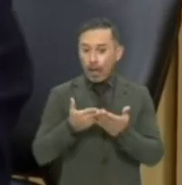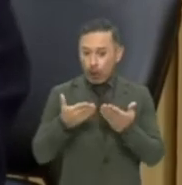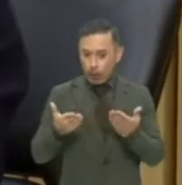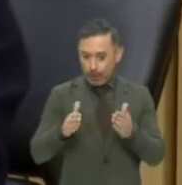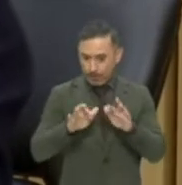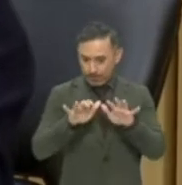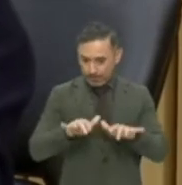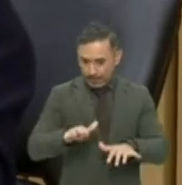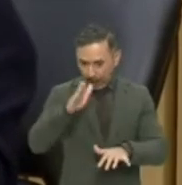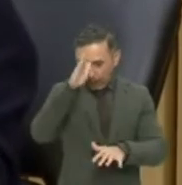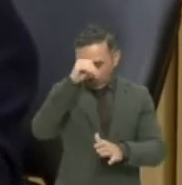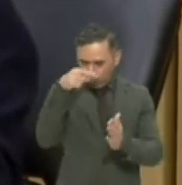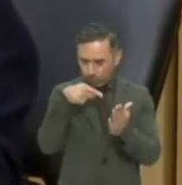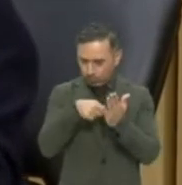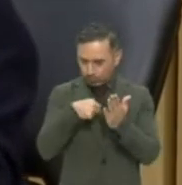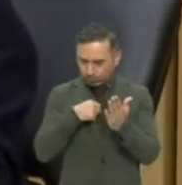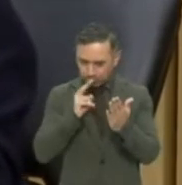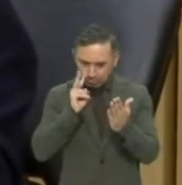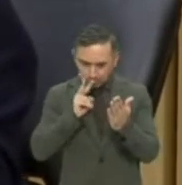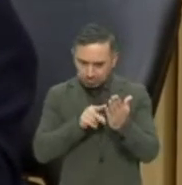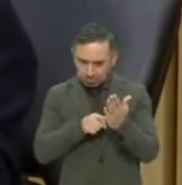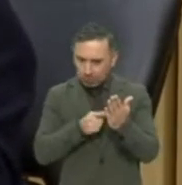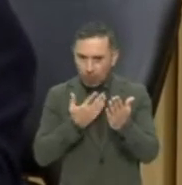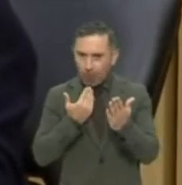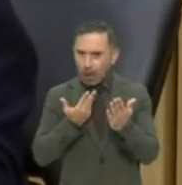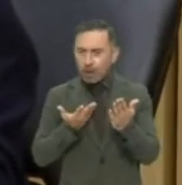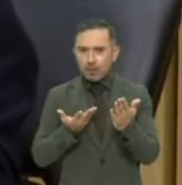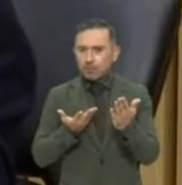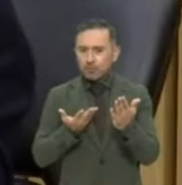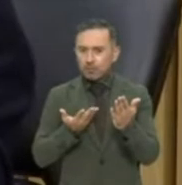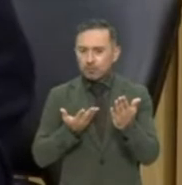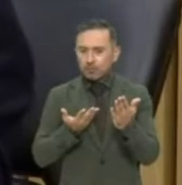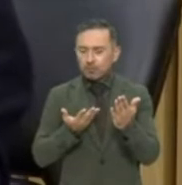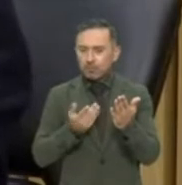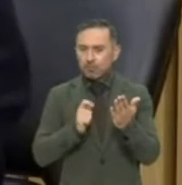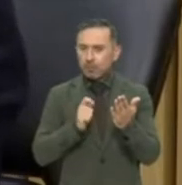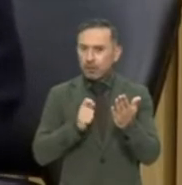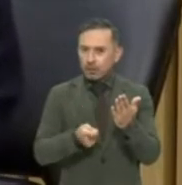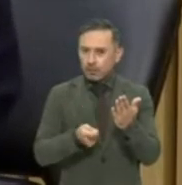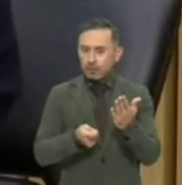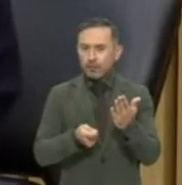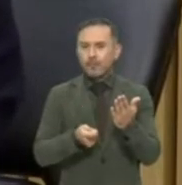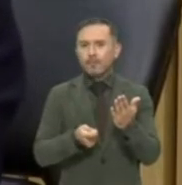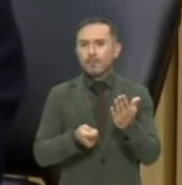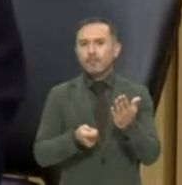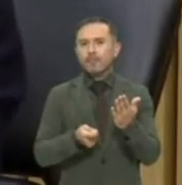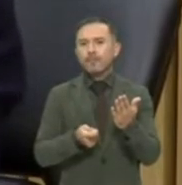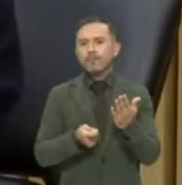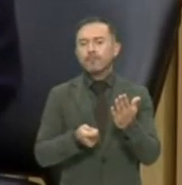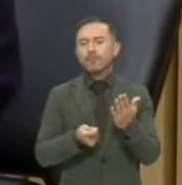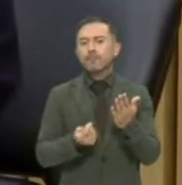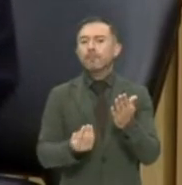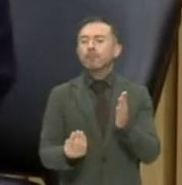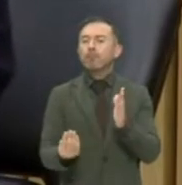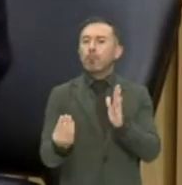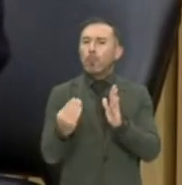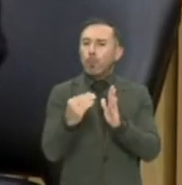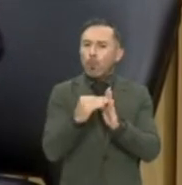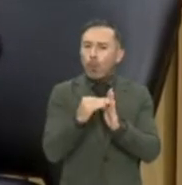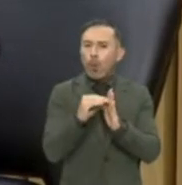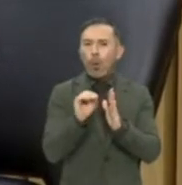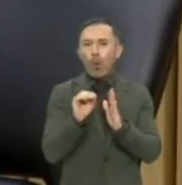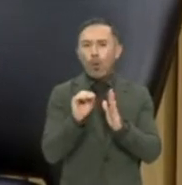que se haya tocado, que se haya analizado o que se haya integrado